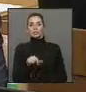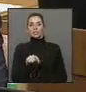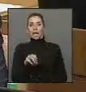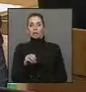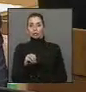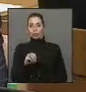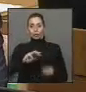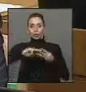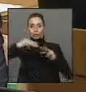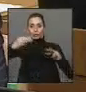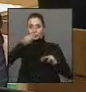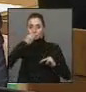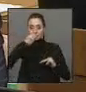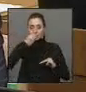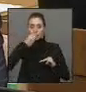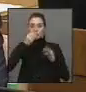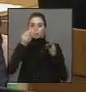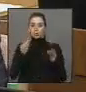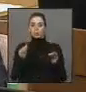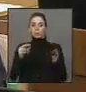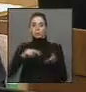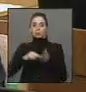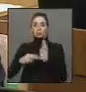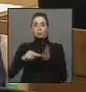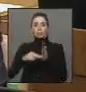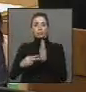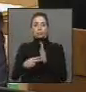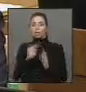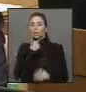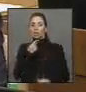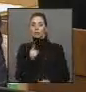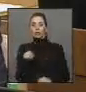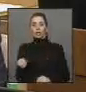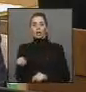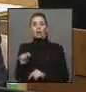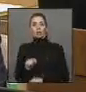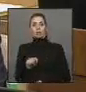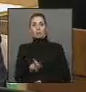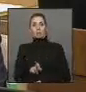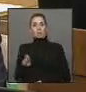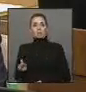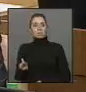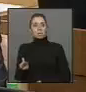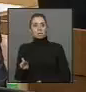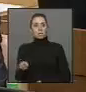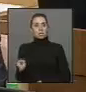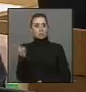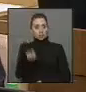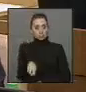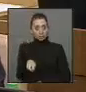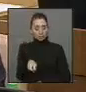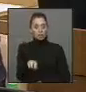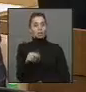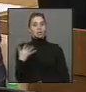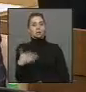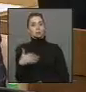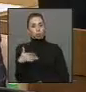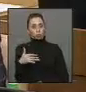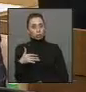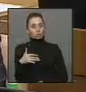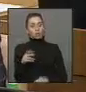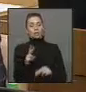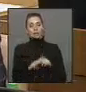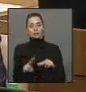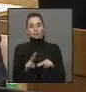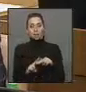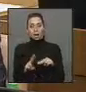a esos avatares, que no queremos que hoy día, por cierto, con este tratado se vuelvan a ocurrir, por eso es importante que se